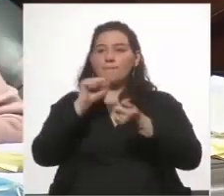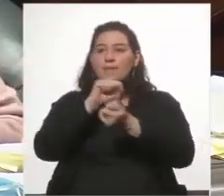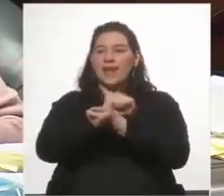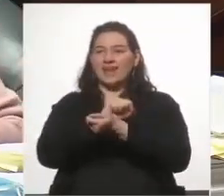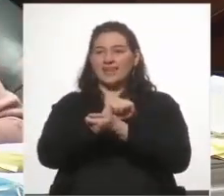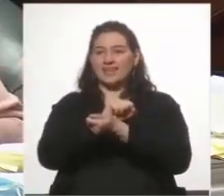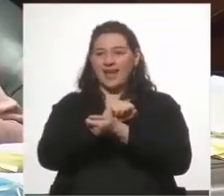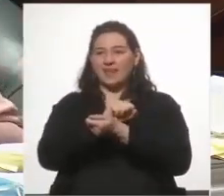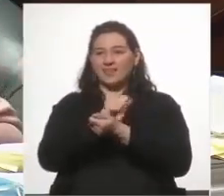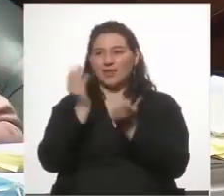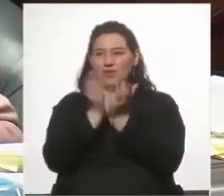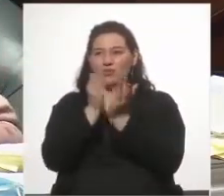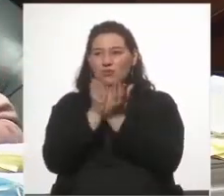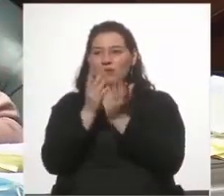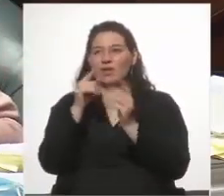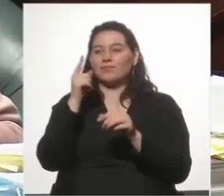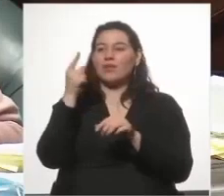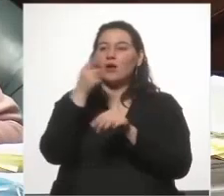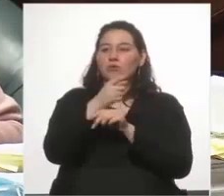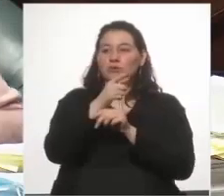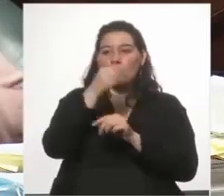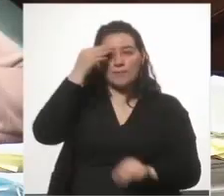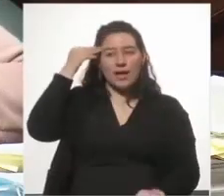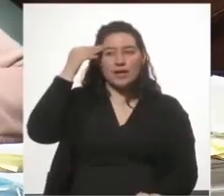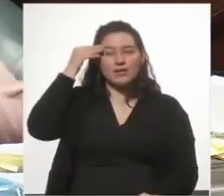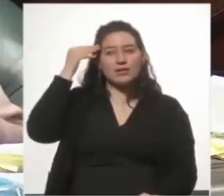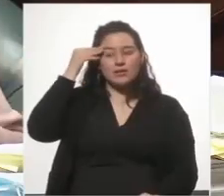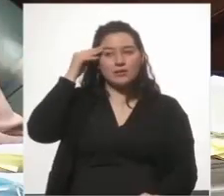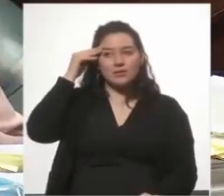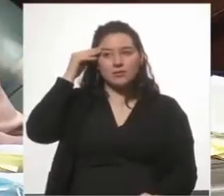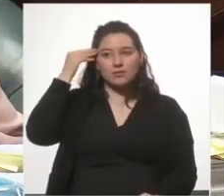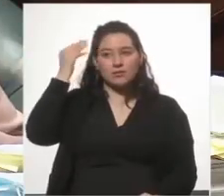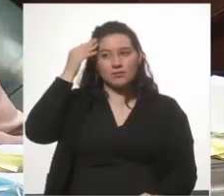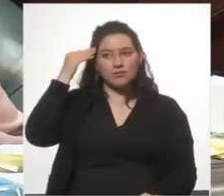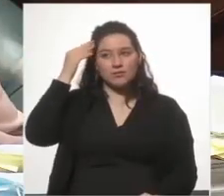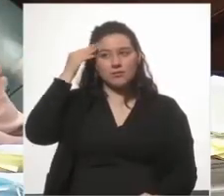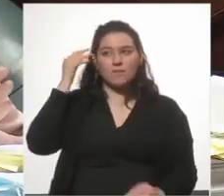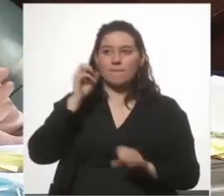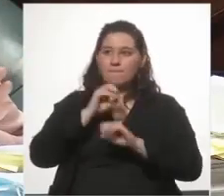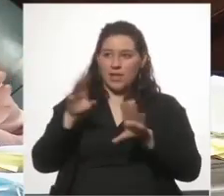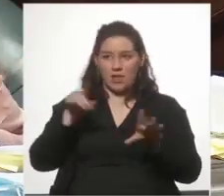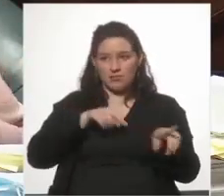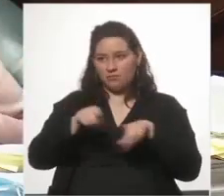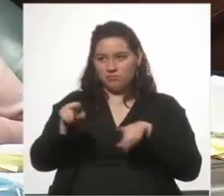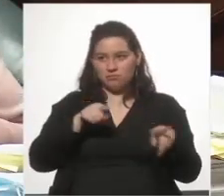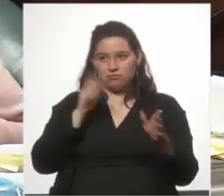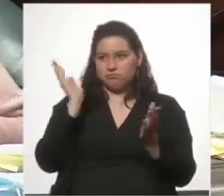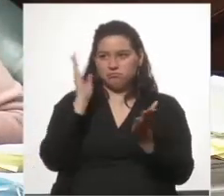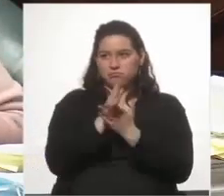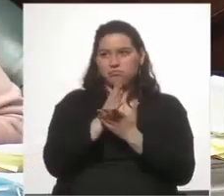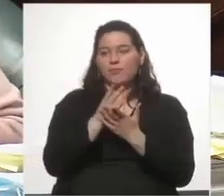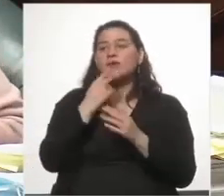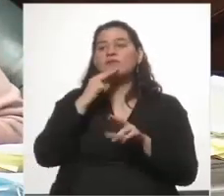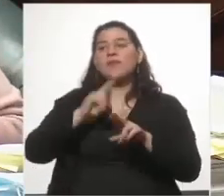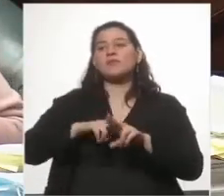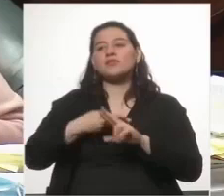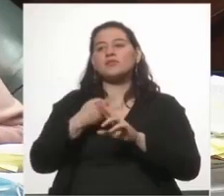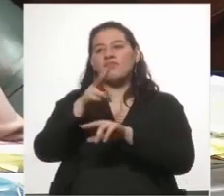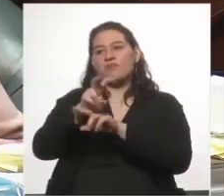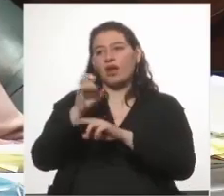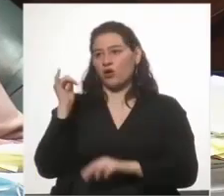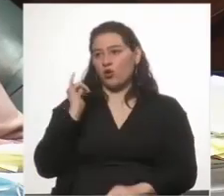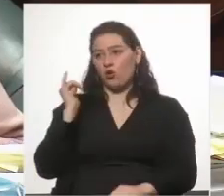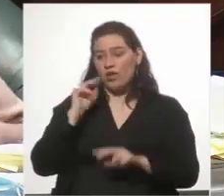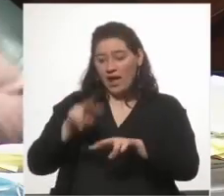llaman a la acusación que le están haciendo al senador Manini muy mal tramitada porque reitero si a la fiscal de Colonia le